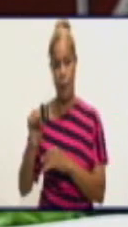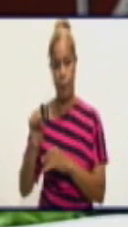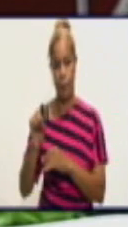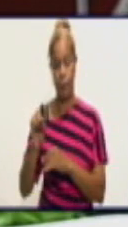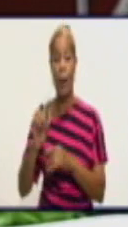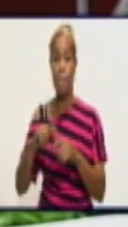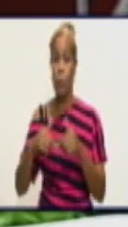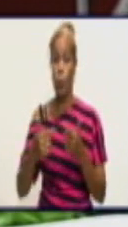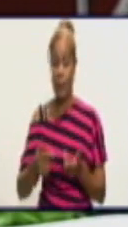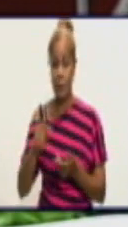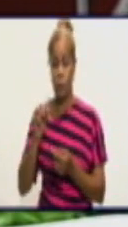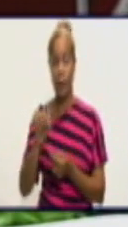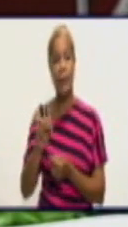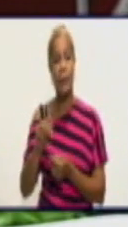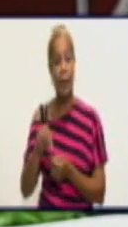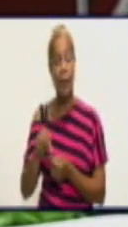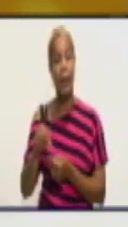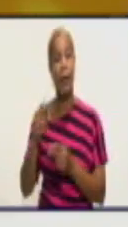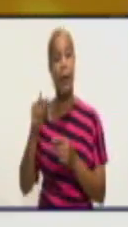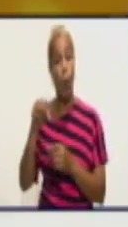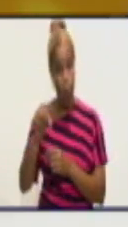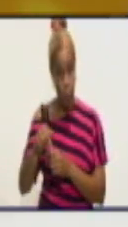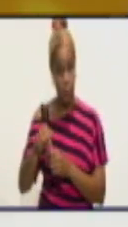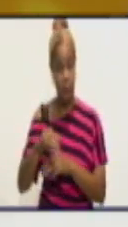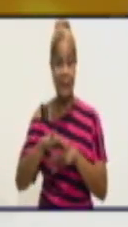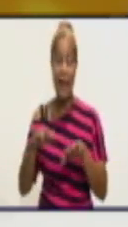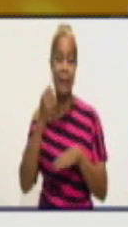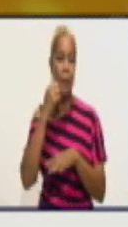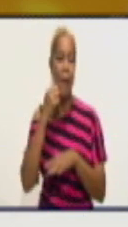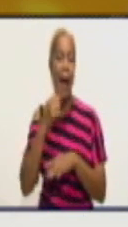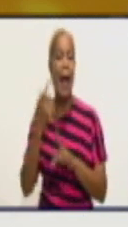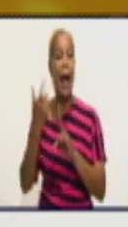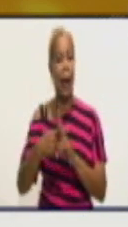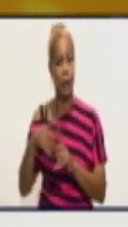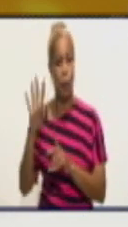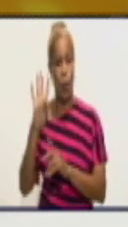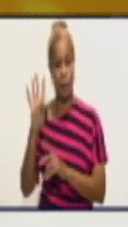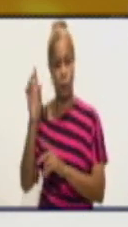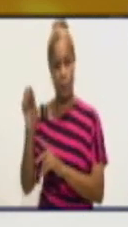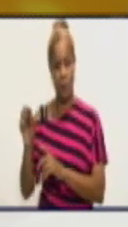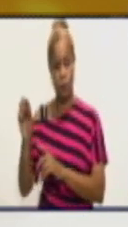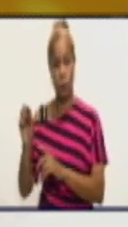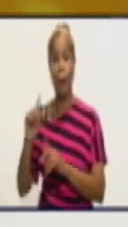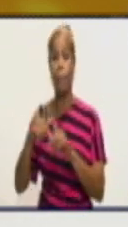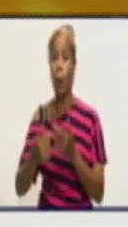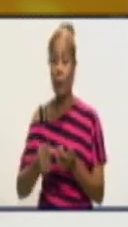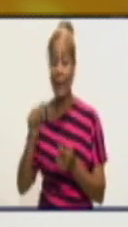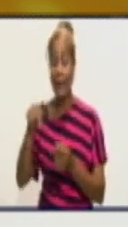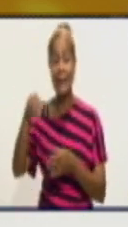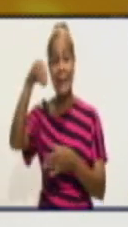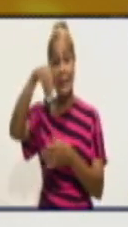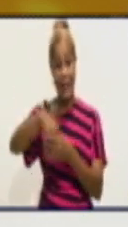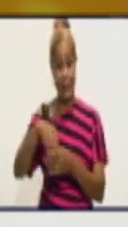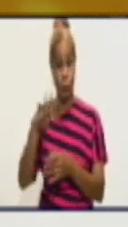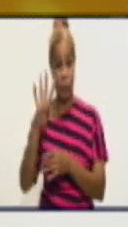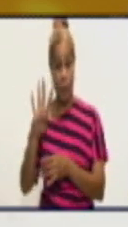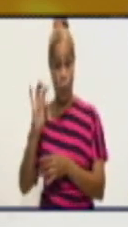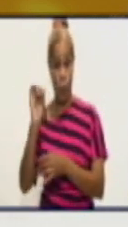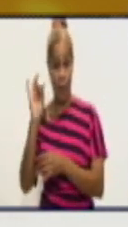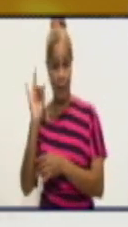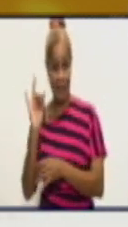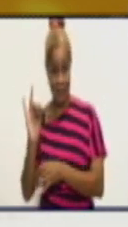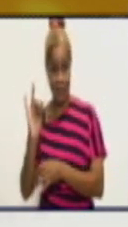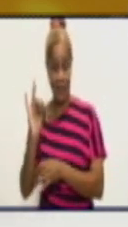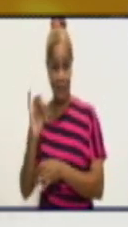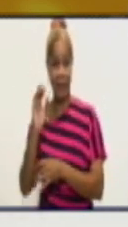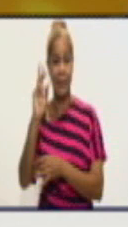Por eso es que hoy nada más hay esos cuatro casos, porque son los cuatro casos que se confirmaron, que confirmó Santiago en